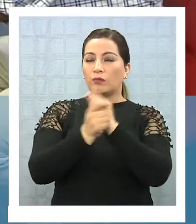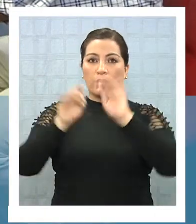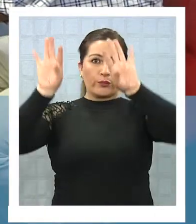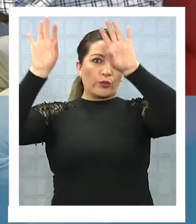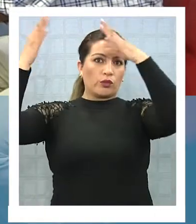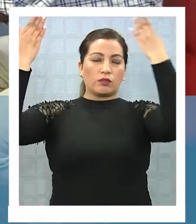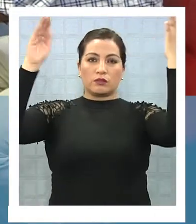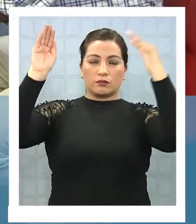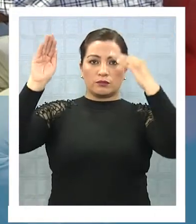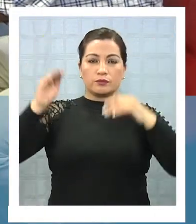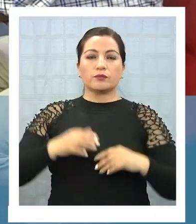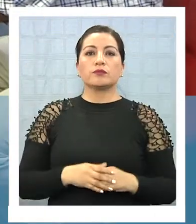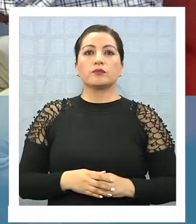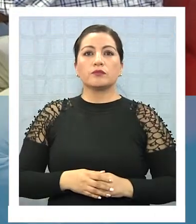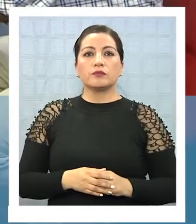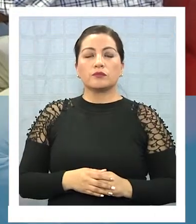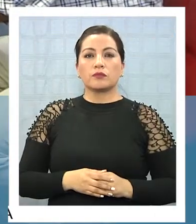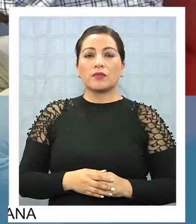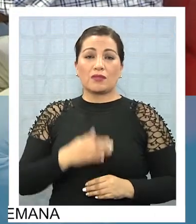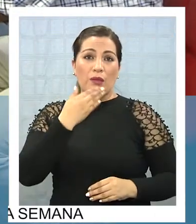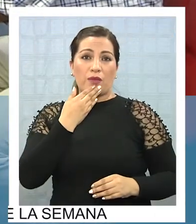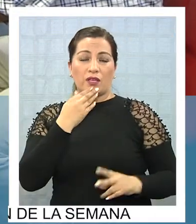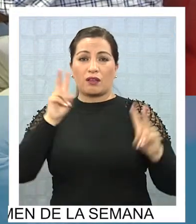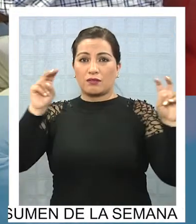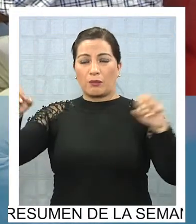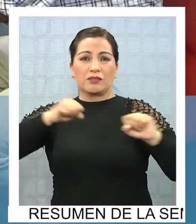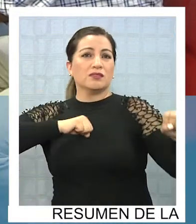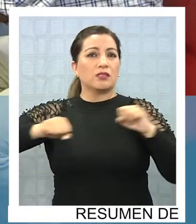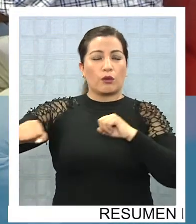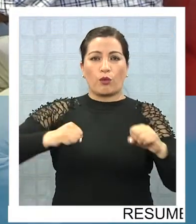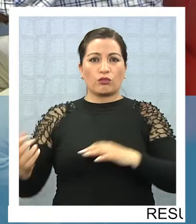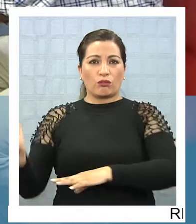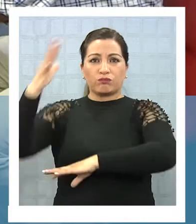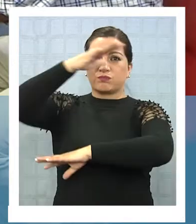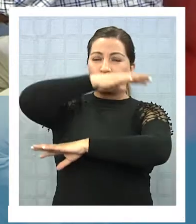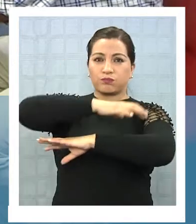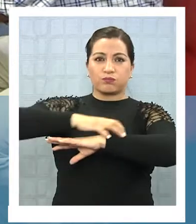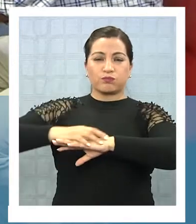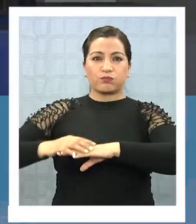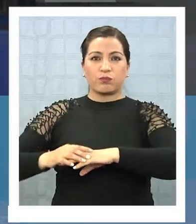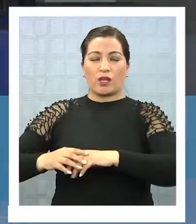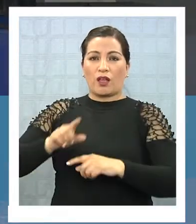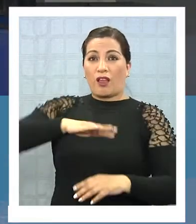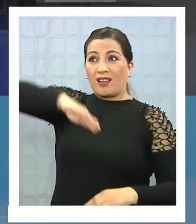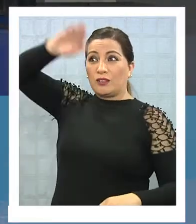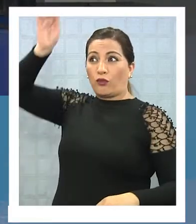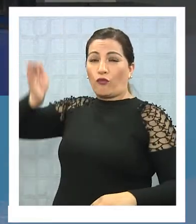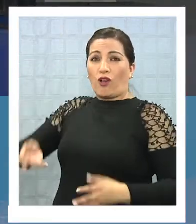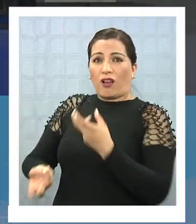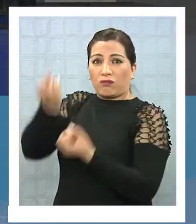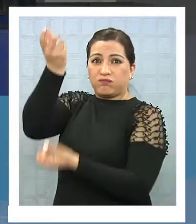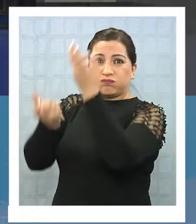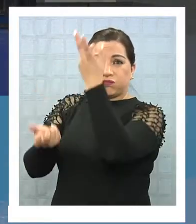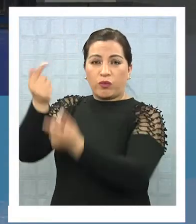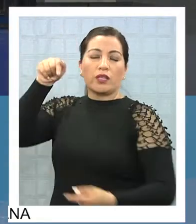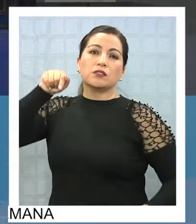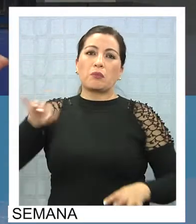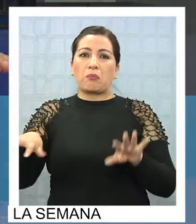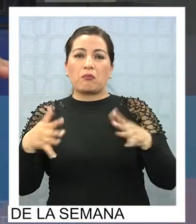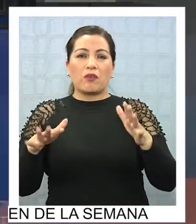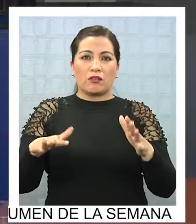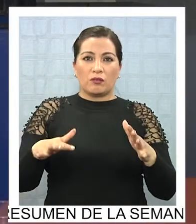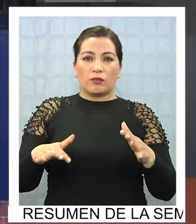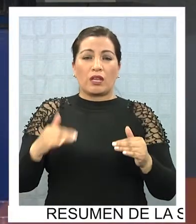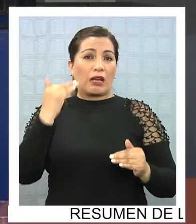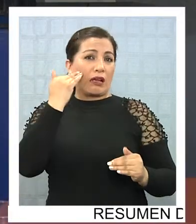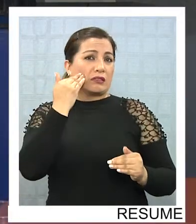escenarios extremos. Ya los terremotos, tsunamis y los volcanes, tienen un promedio más o